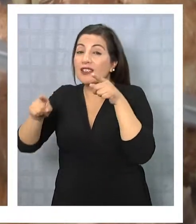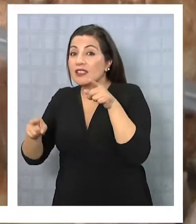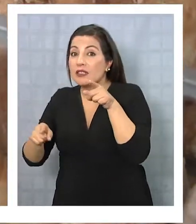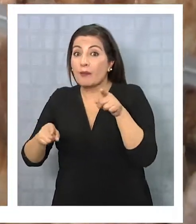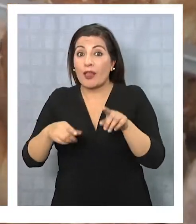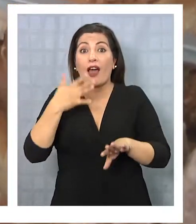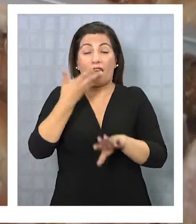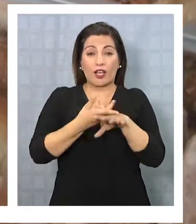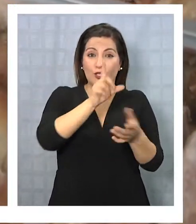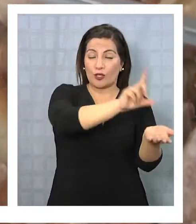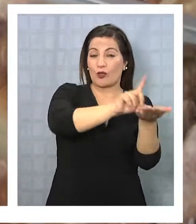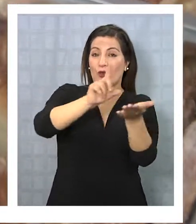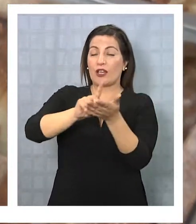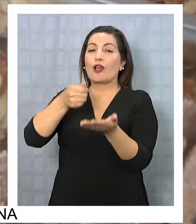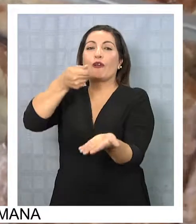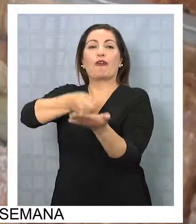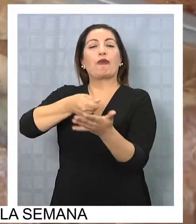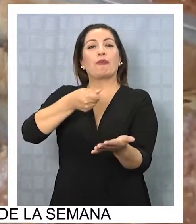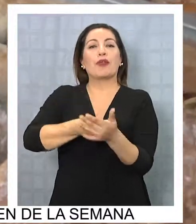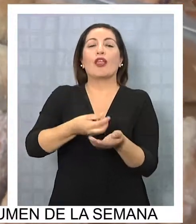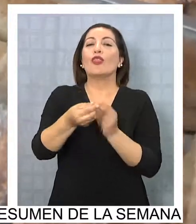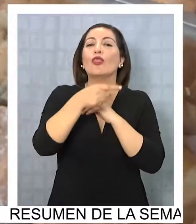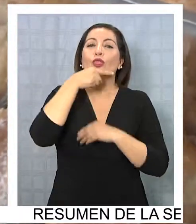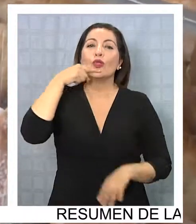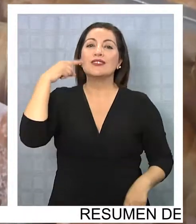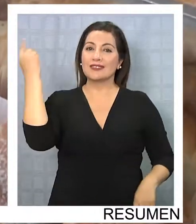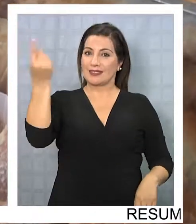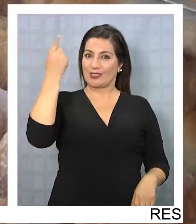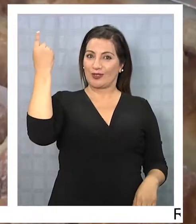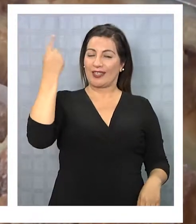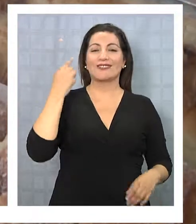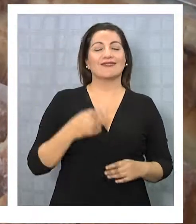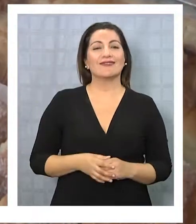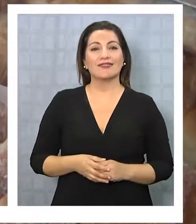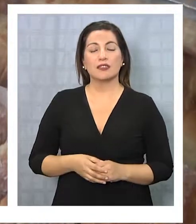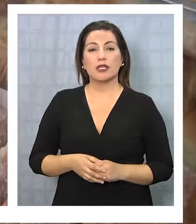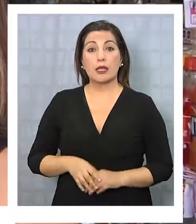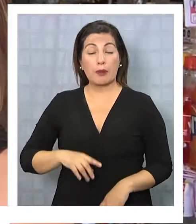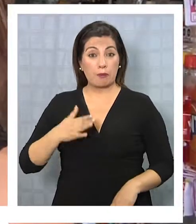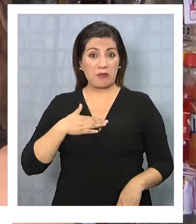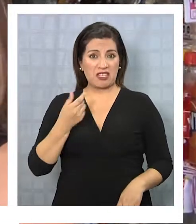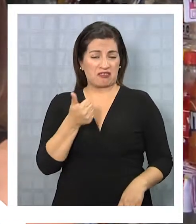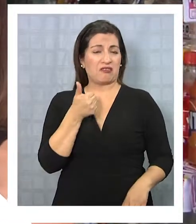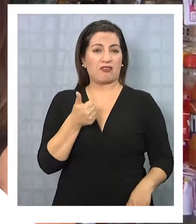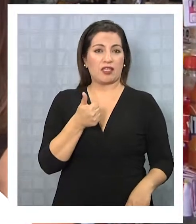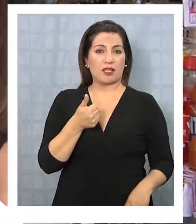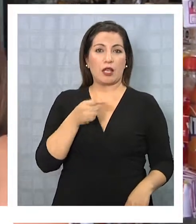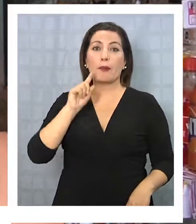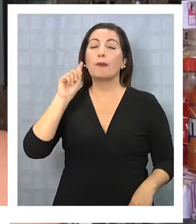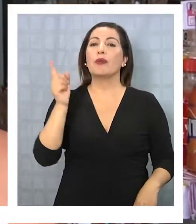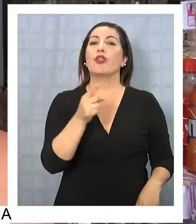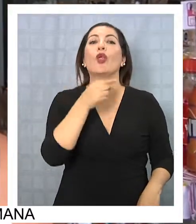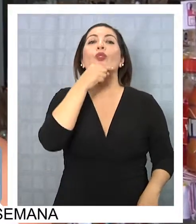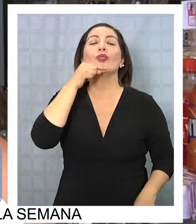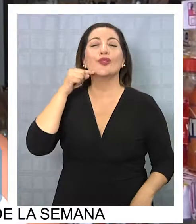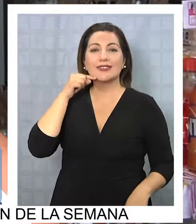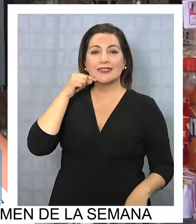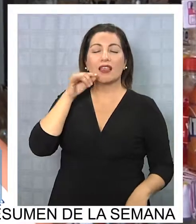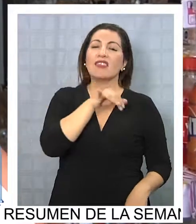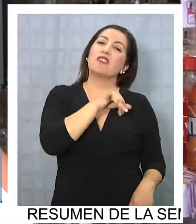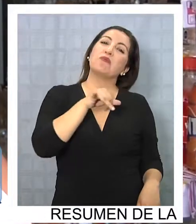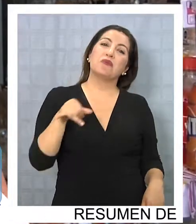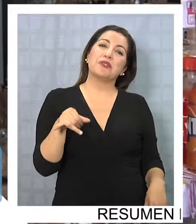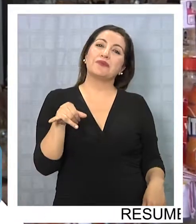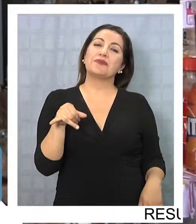varios sitios donde comprar pastelería nacional. Me va bien porque lo primordial de este local son los dulces, después